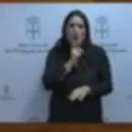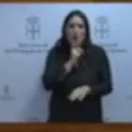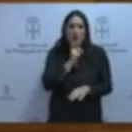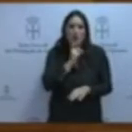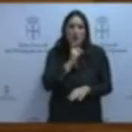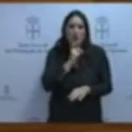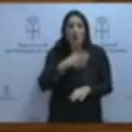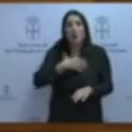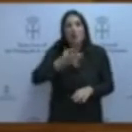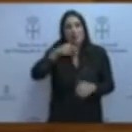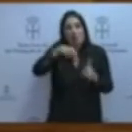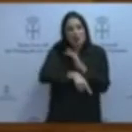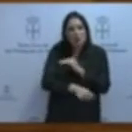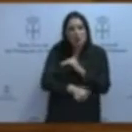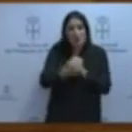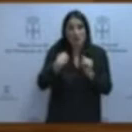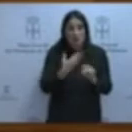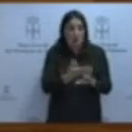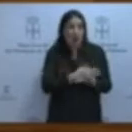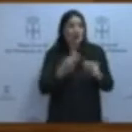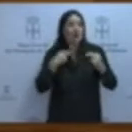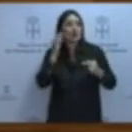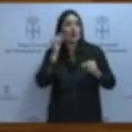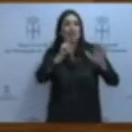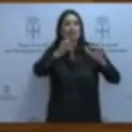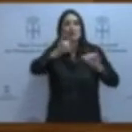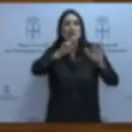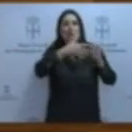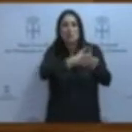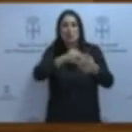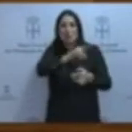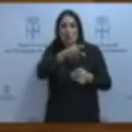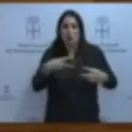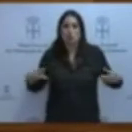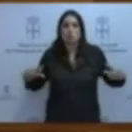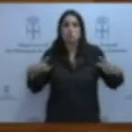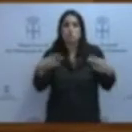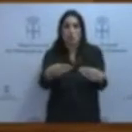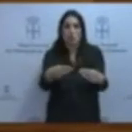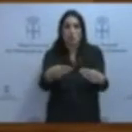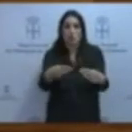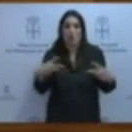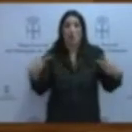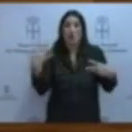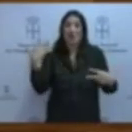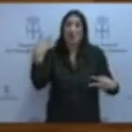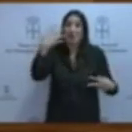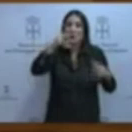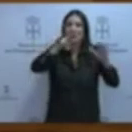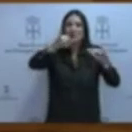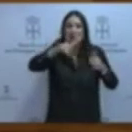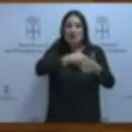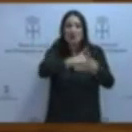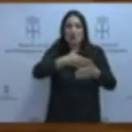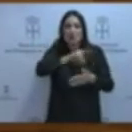¿Podríamos ahondar en lo que comentaba antes otra diputada de esos 7.000 millones de euros recortados en cinco años por parte del Gobierno